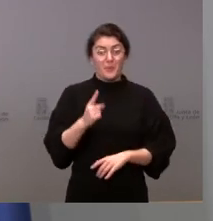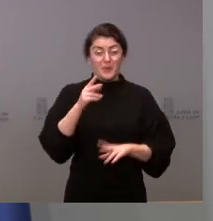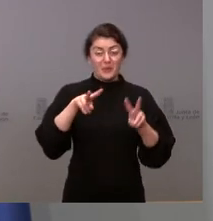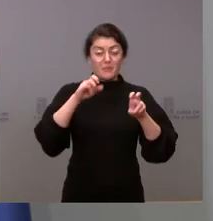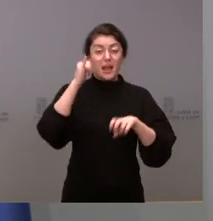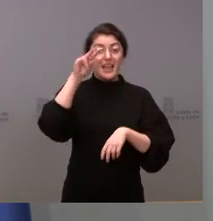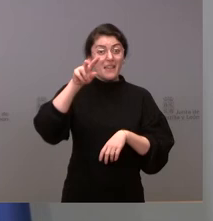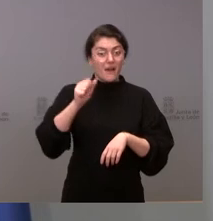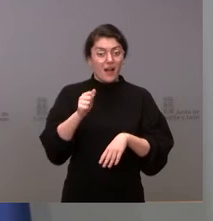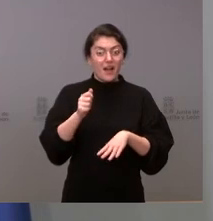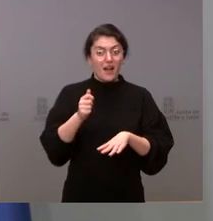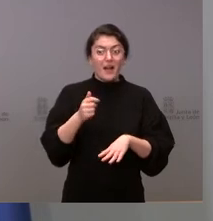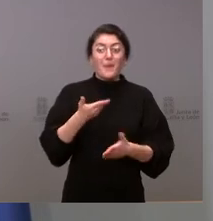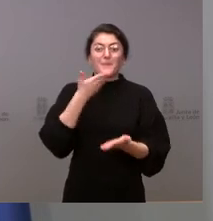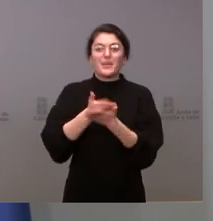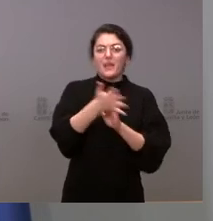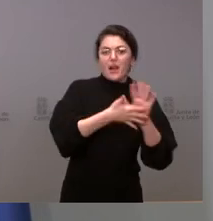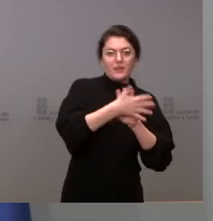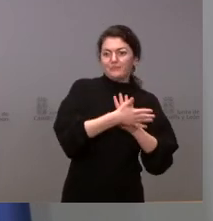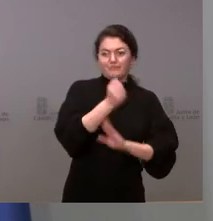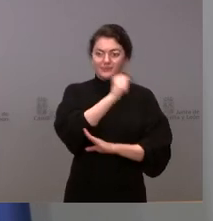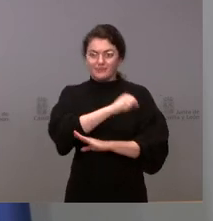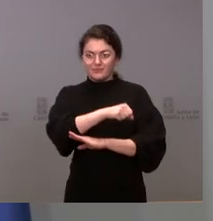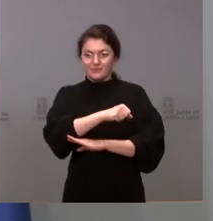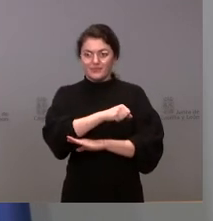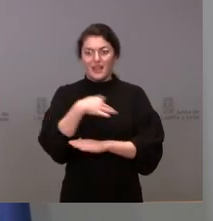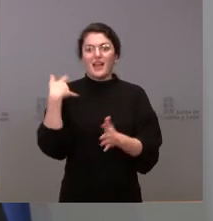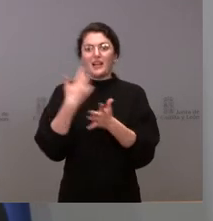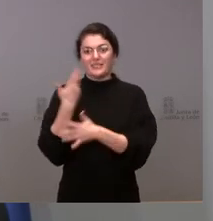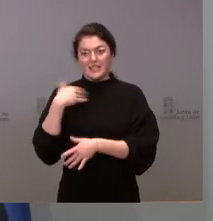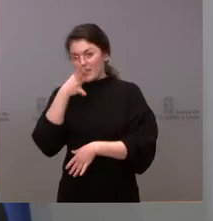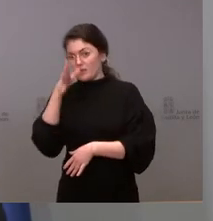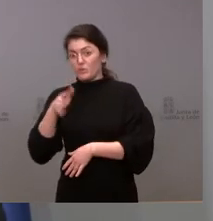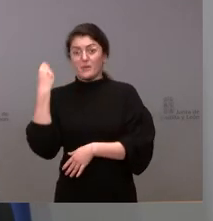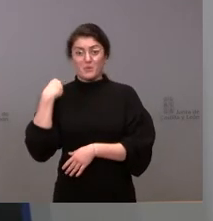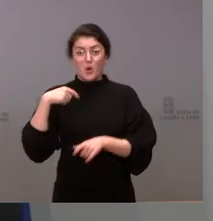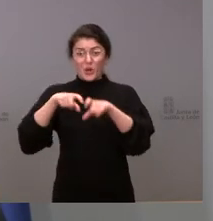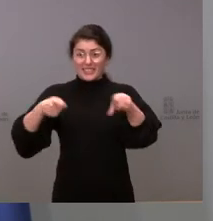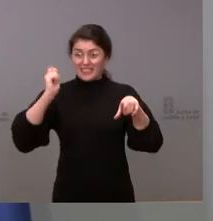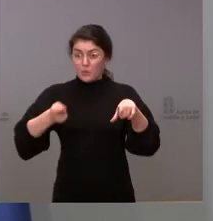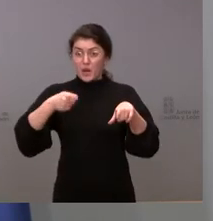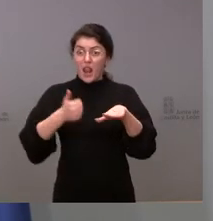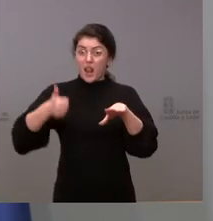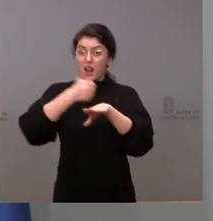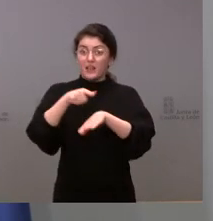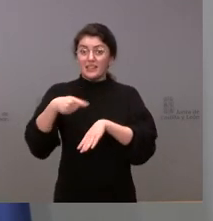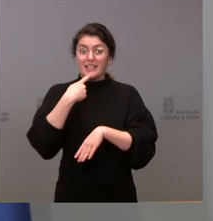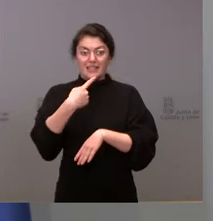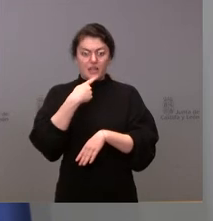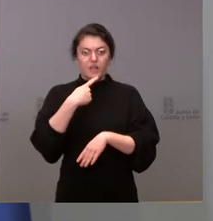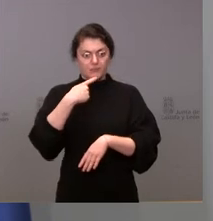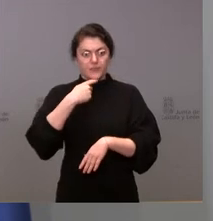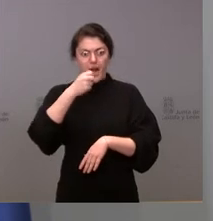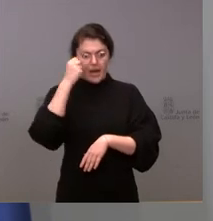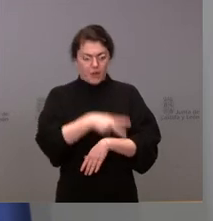justicia y el propio tribunal supremo cuando nos dio la razón reconoció que nosotros habíamos hecho todo lo que estaba en nuestra mano incluso más allá para intentar buscar